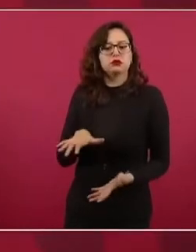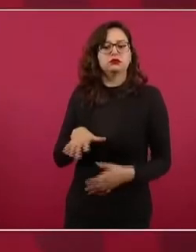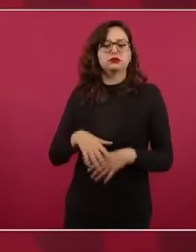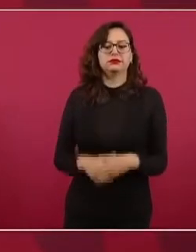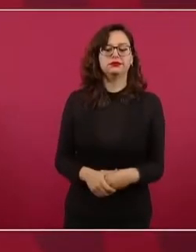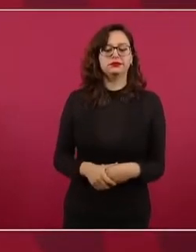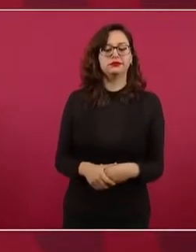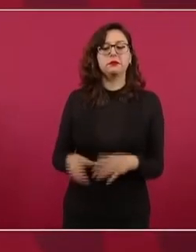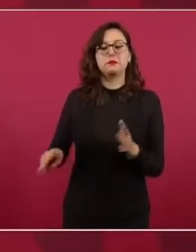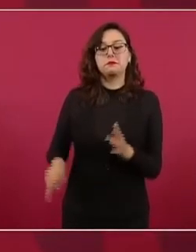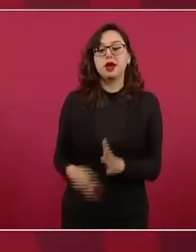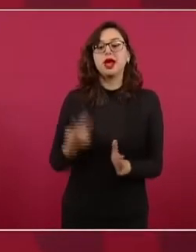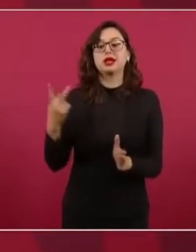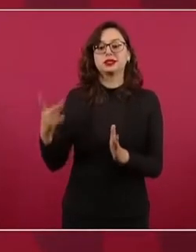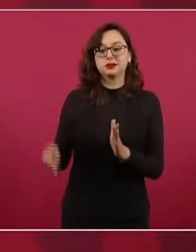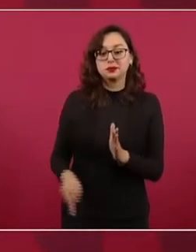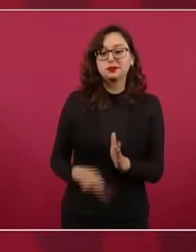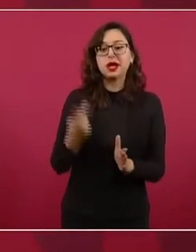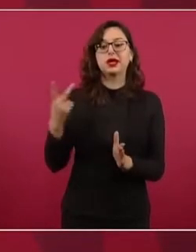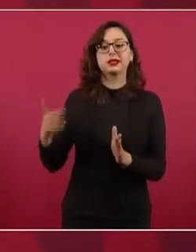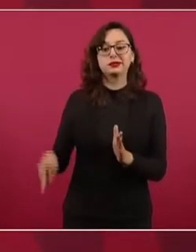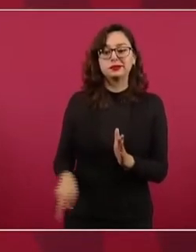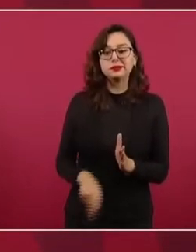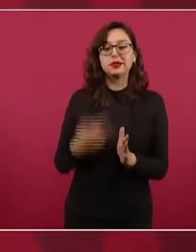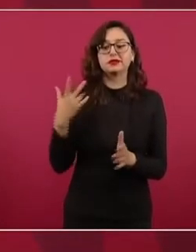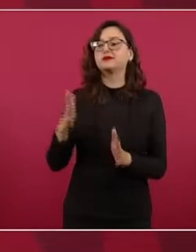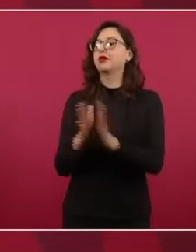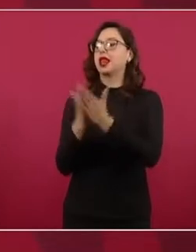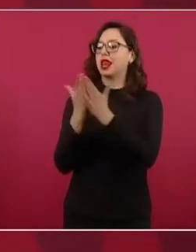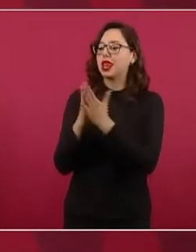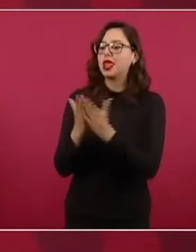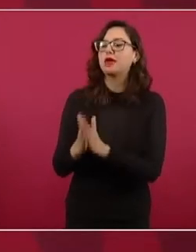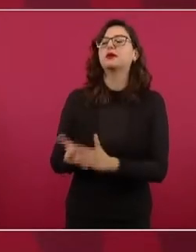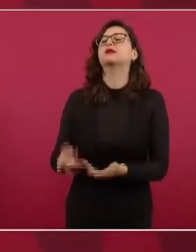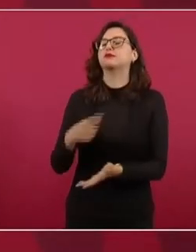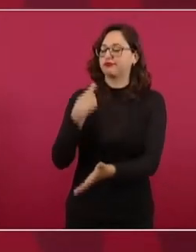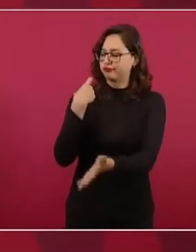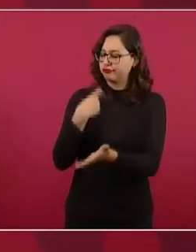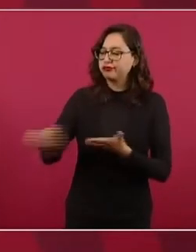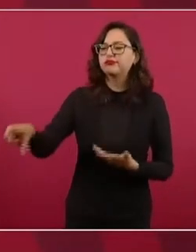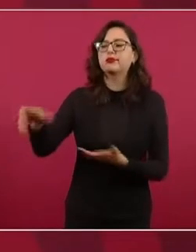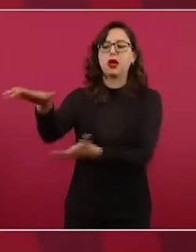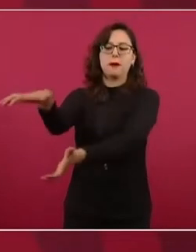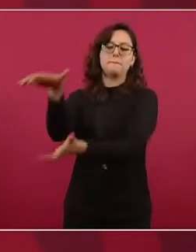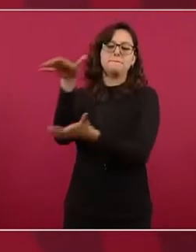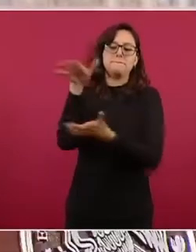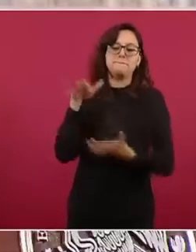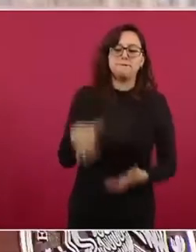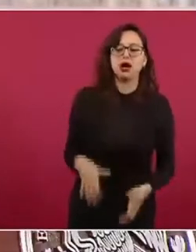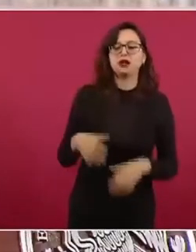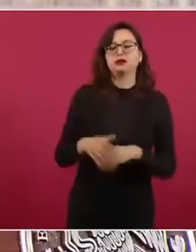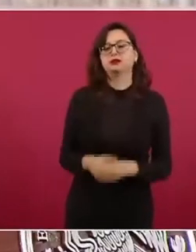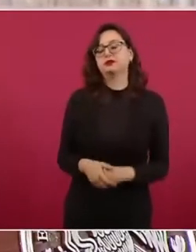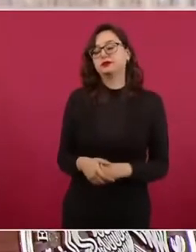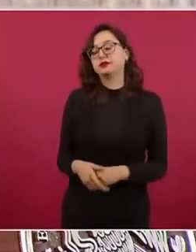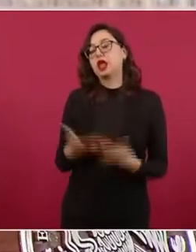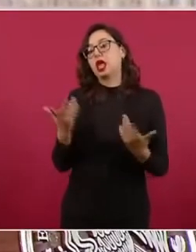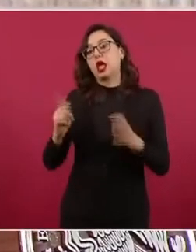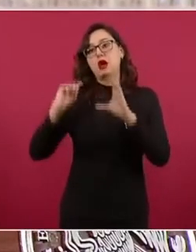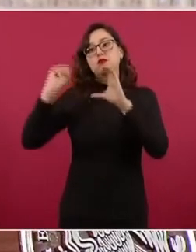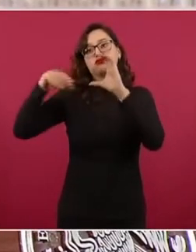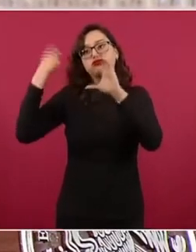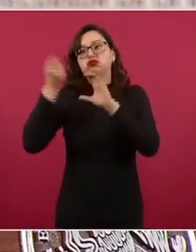Les compraban libros, les compraban documentales,